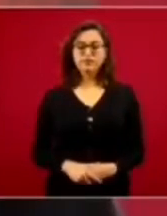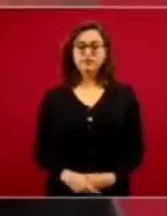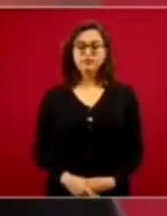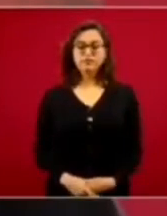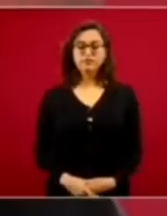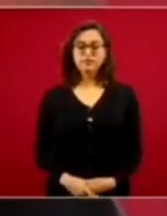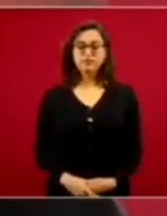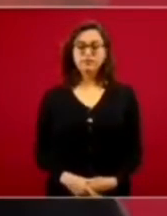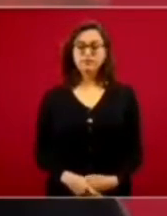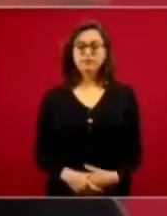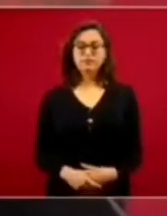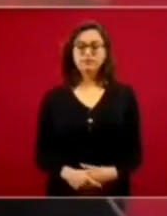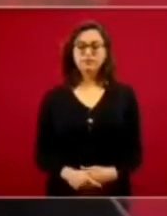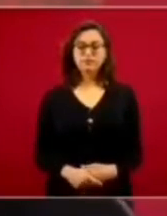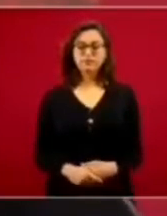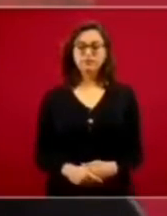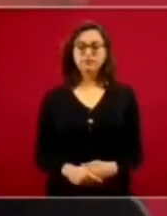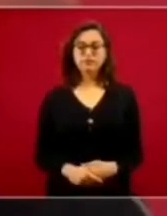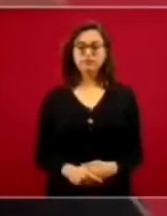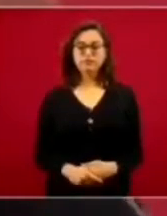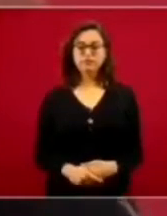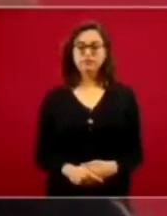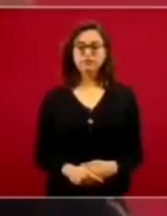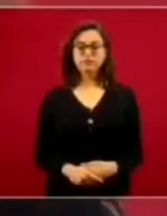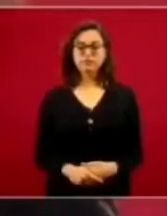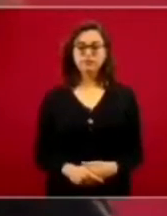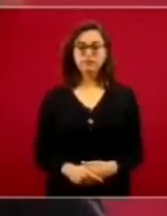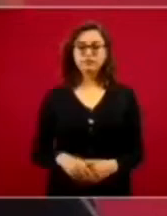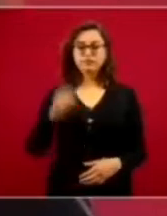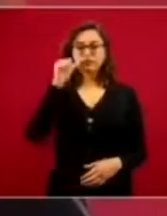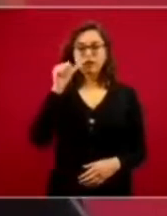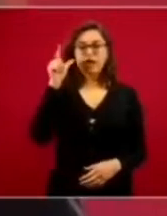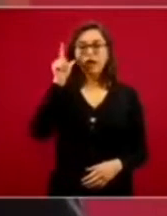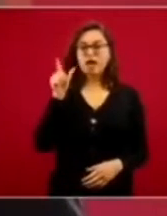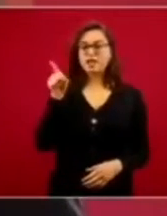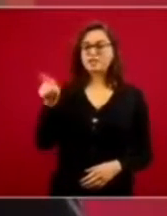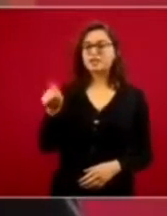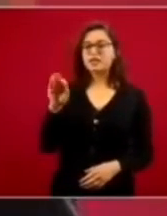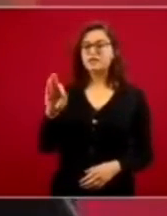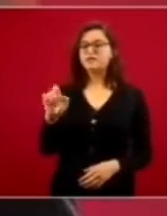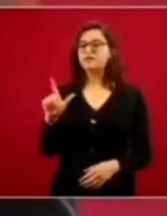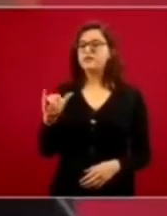Ayer retuitea, Felipe Calderón,